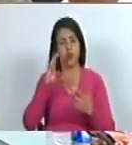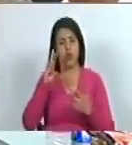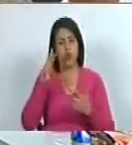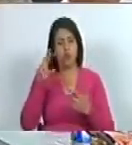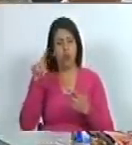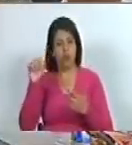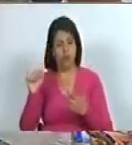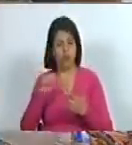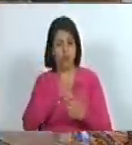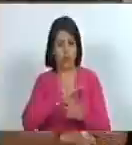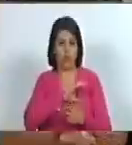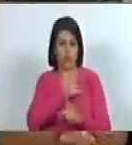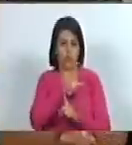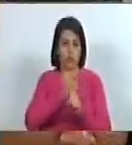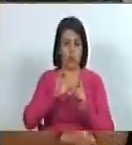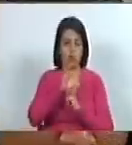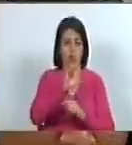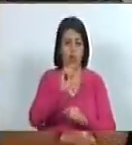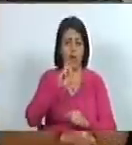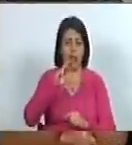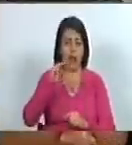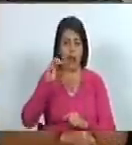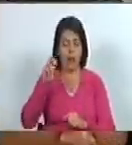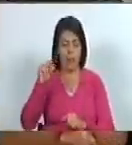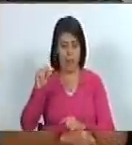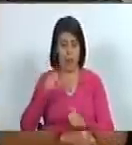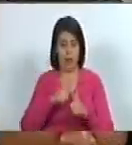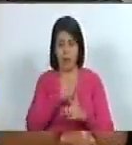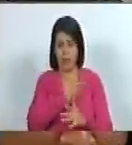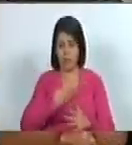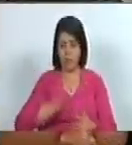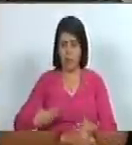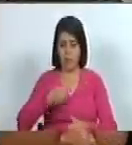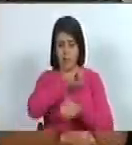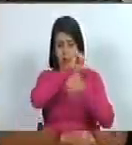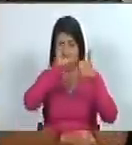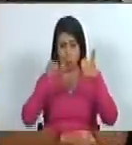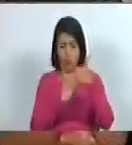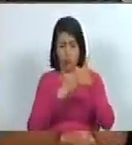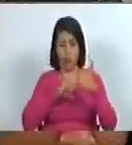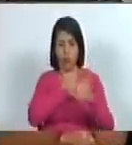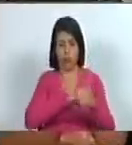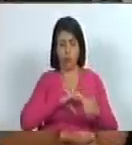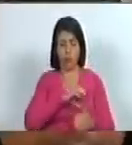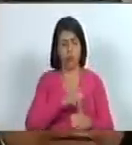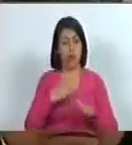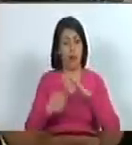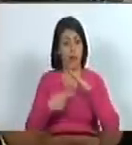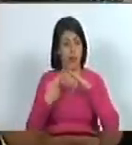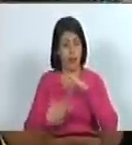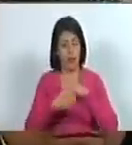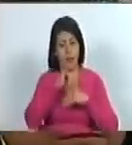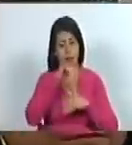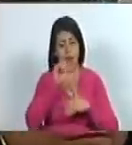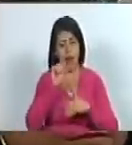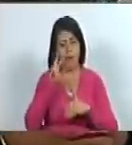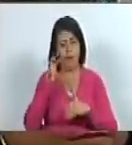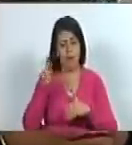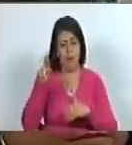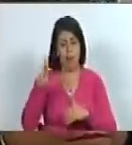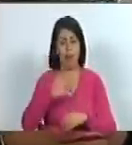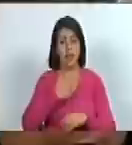comisión de cultura Carmen Márquez y el presidente de la subcomisión de recreación Javier Segovia